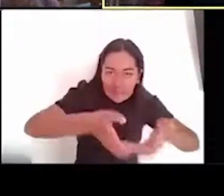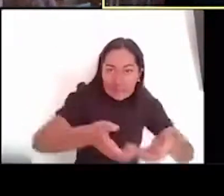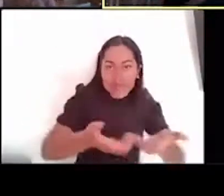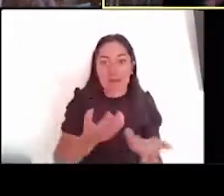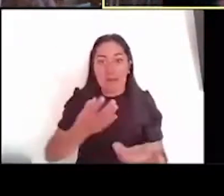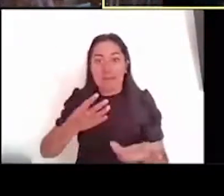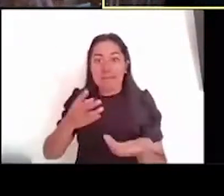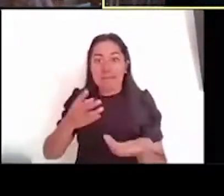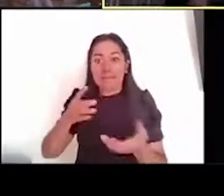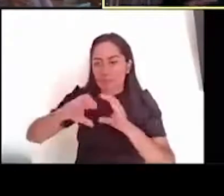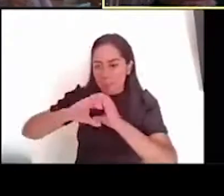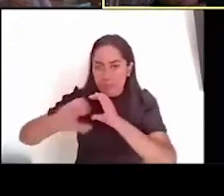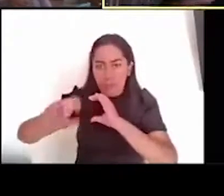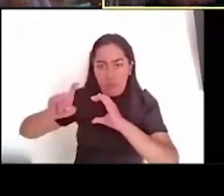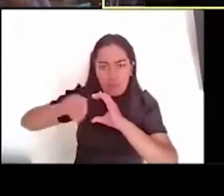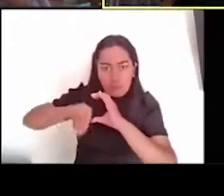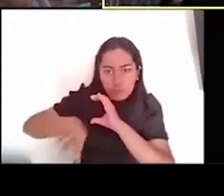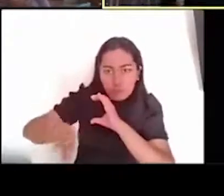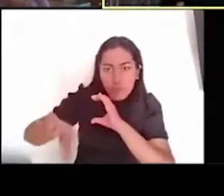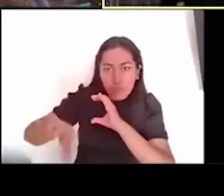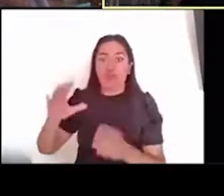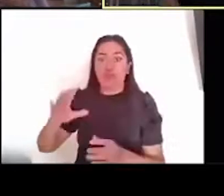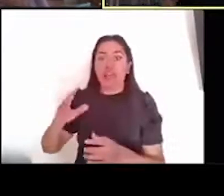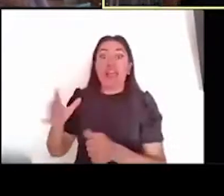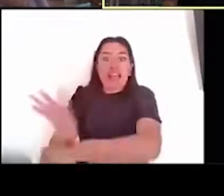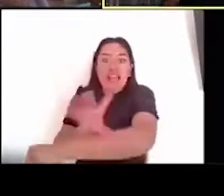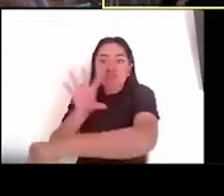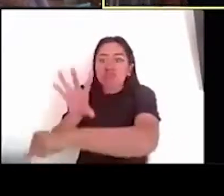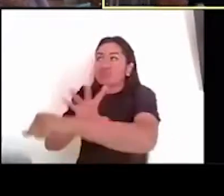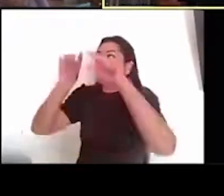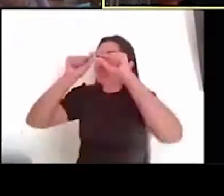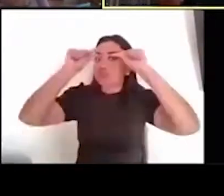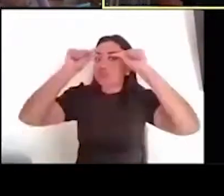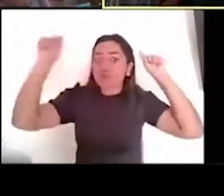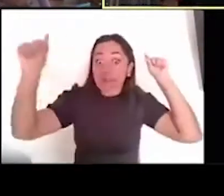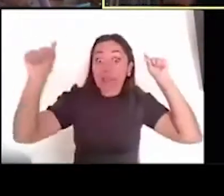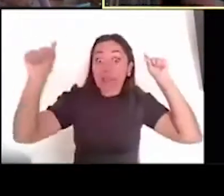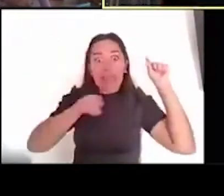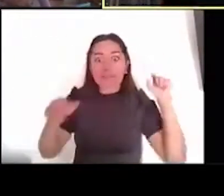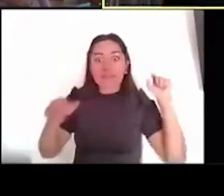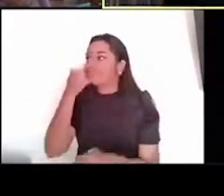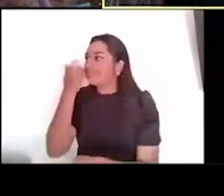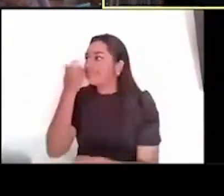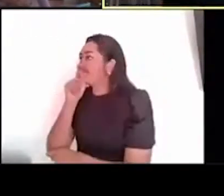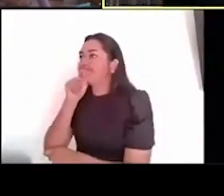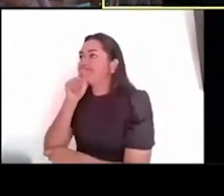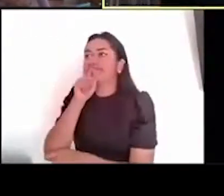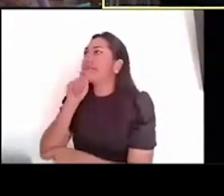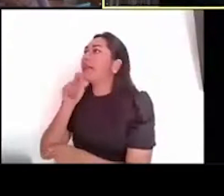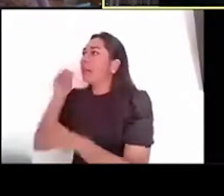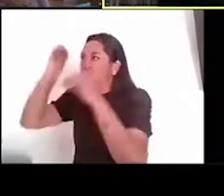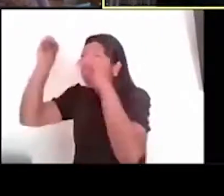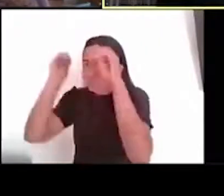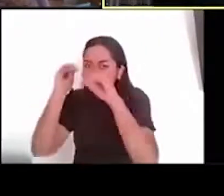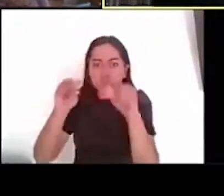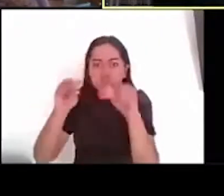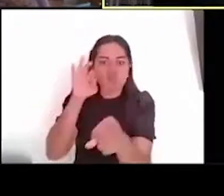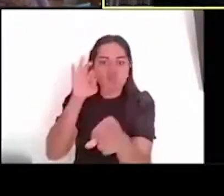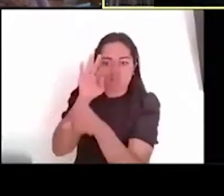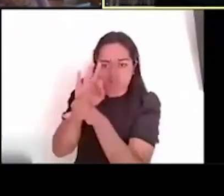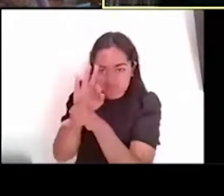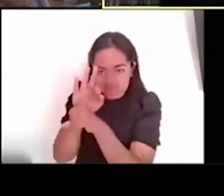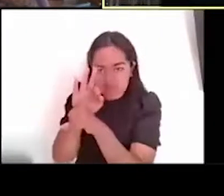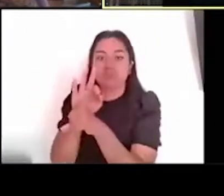eléctricos, es ahí, en ese momento, cuando nosotros estamos, cuando nosotros intervenimos. Desde luego que todo esto,